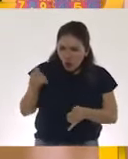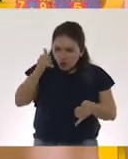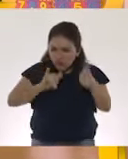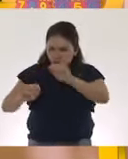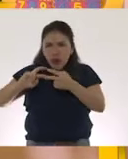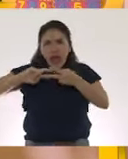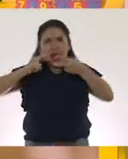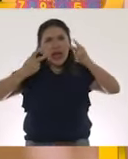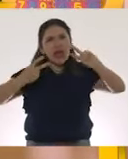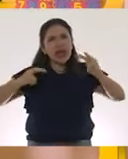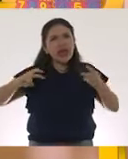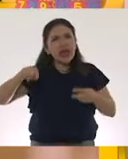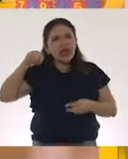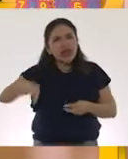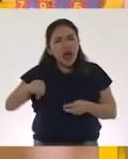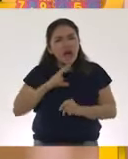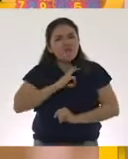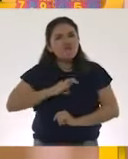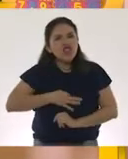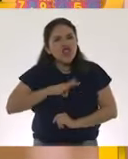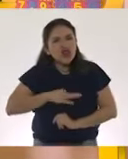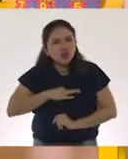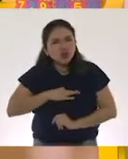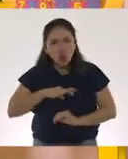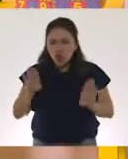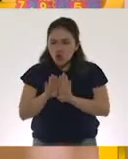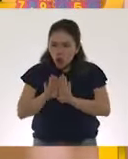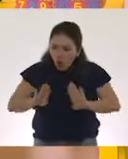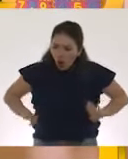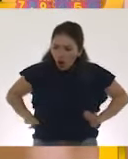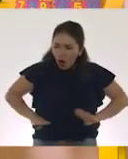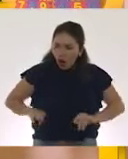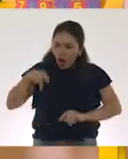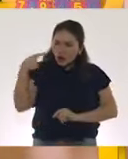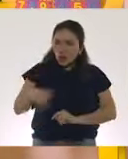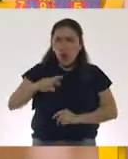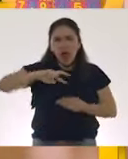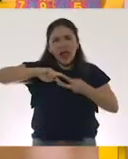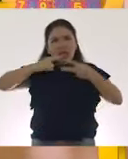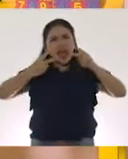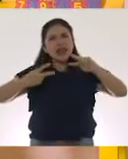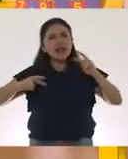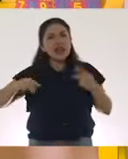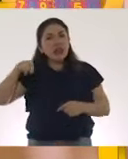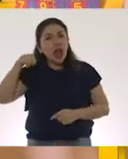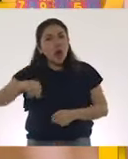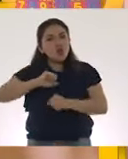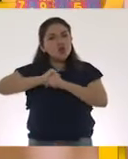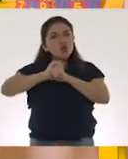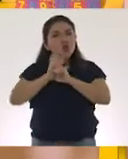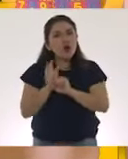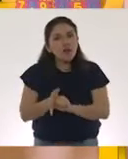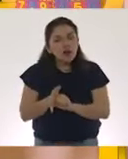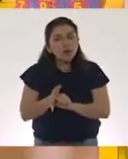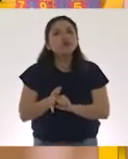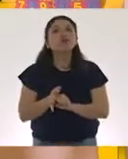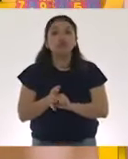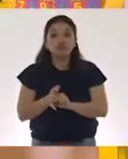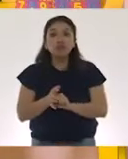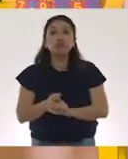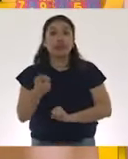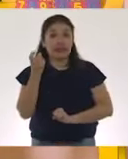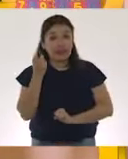genética, han podido descifrar el código genético de todo este coronavirus. Y